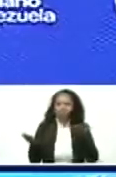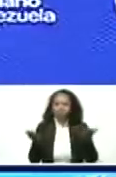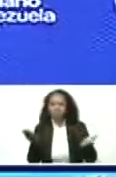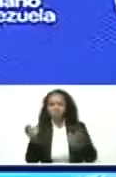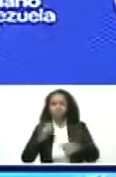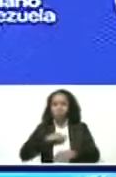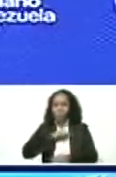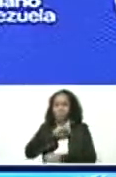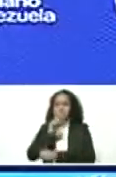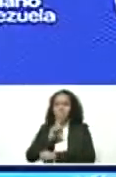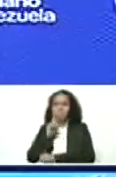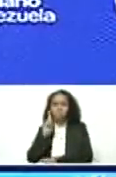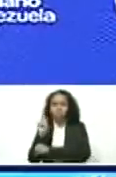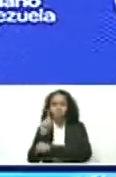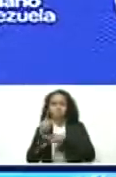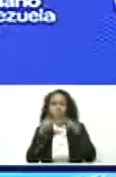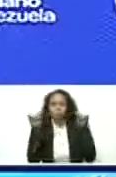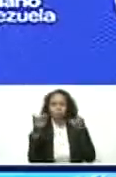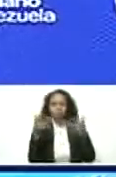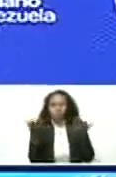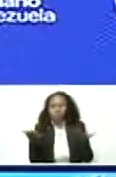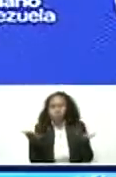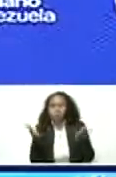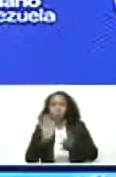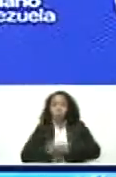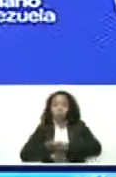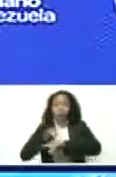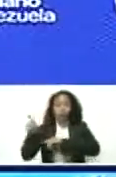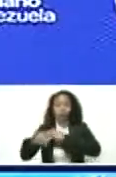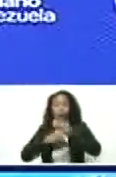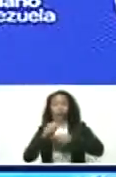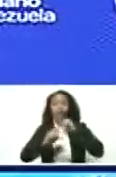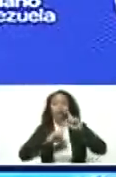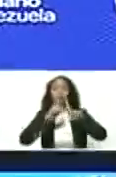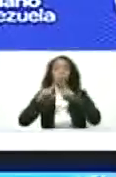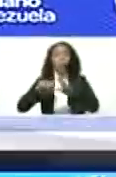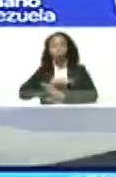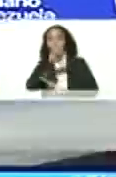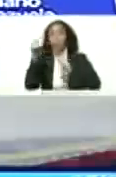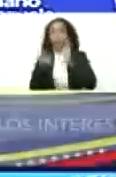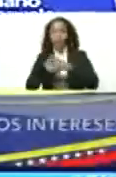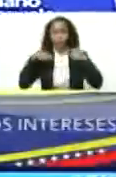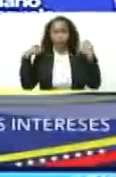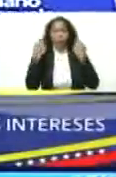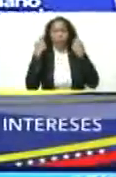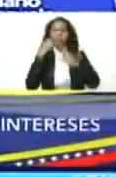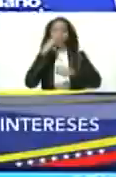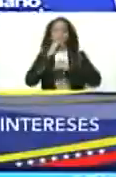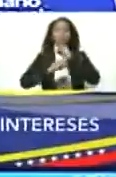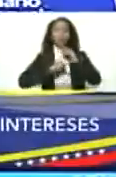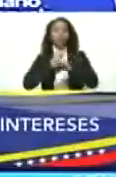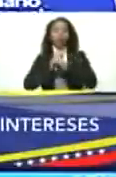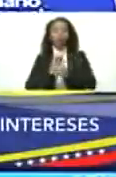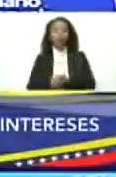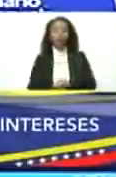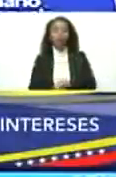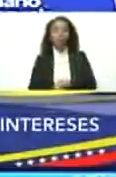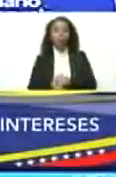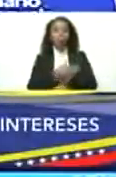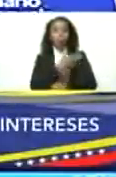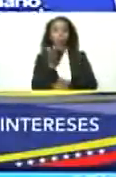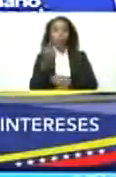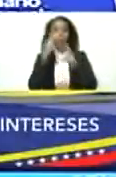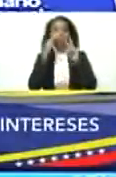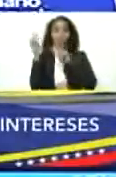periódico público. Ah, porque ellos asumen el lenguaje completo de las campañas internacionales. Para que ustedes